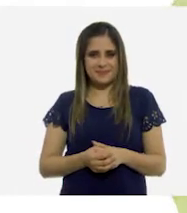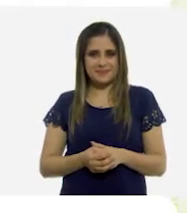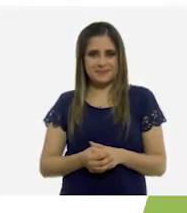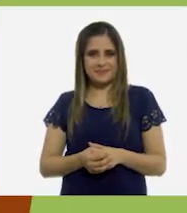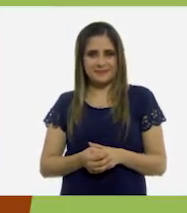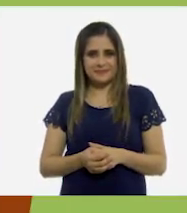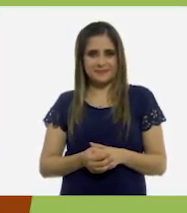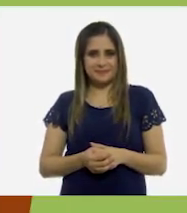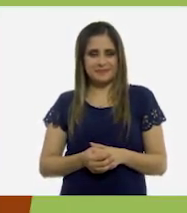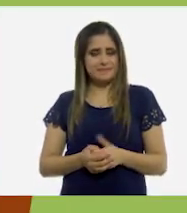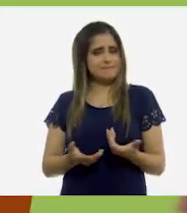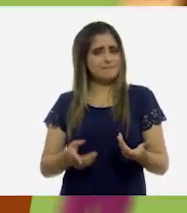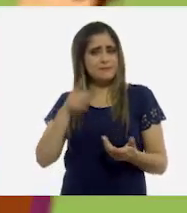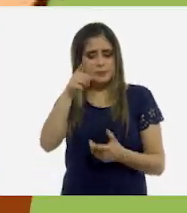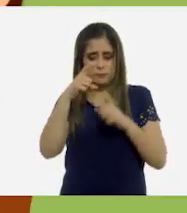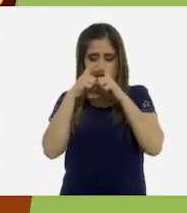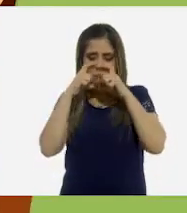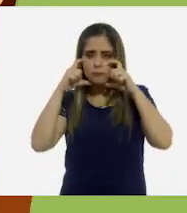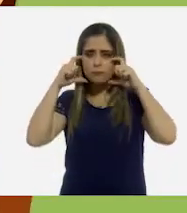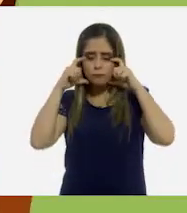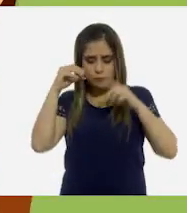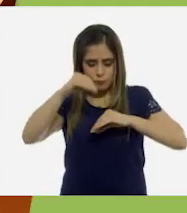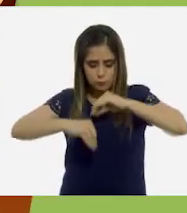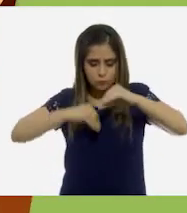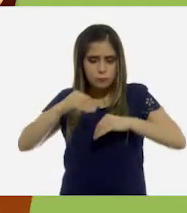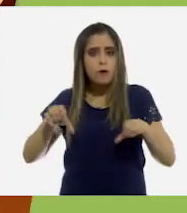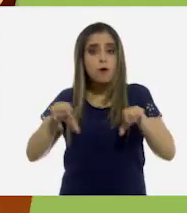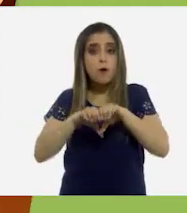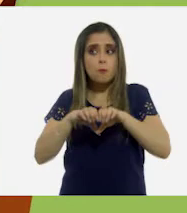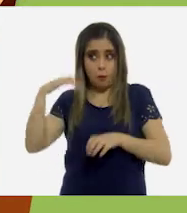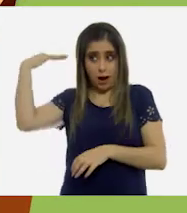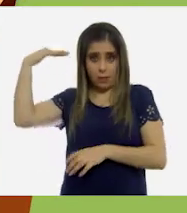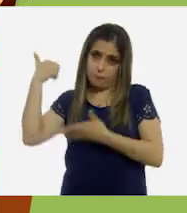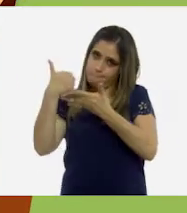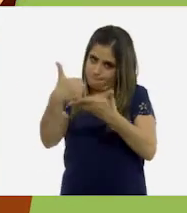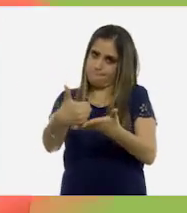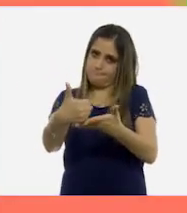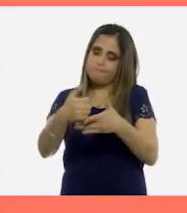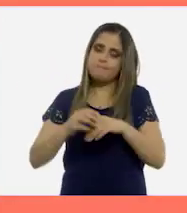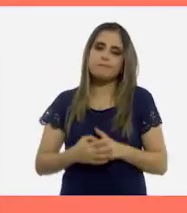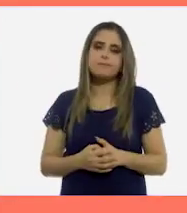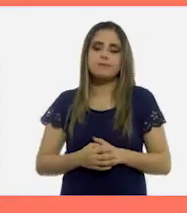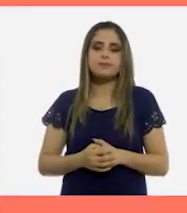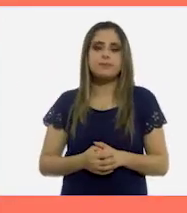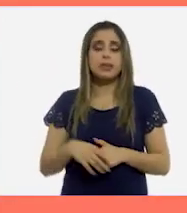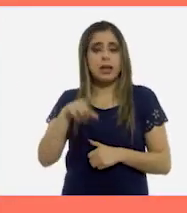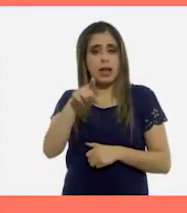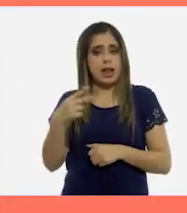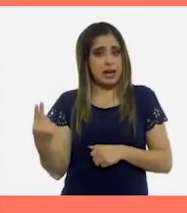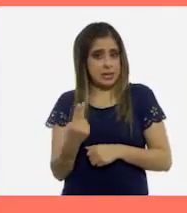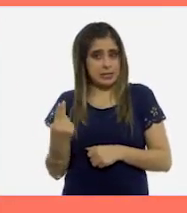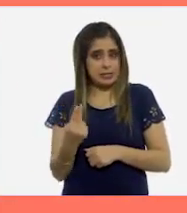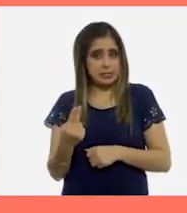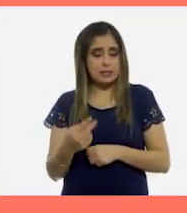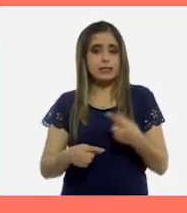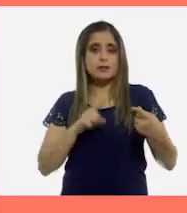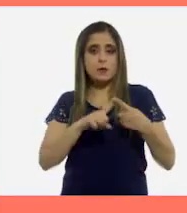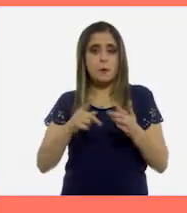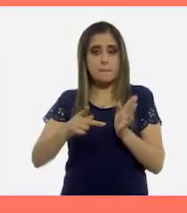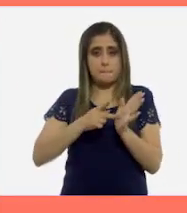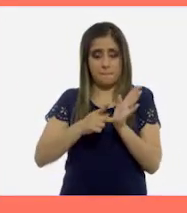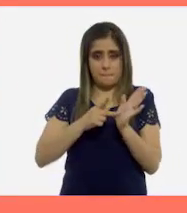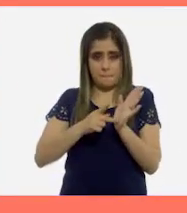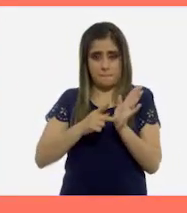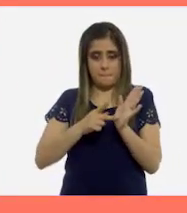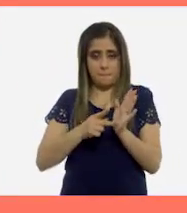Te enseñaremos cómo armar un cubrebocas con ayuda de un adulto. Necesitarás Un plumón o